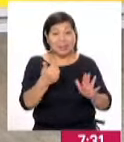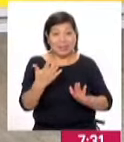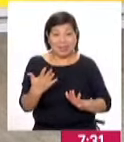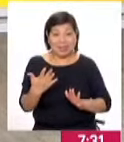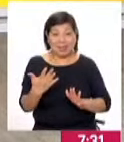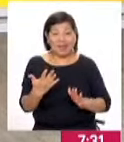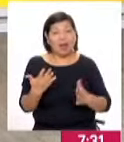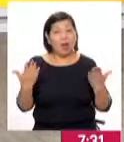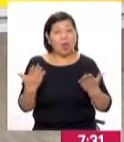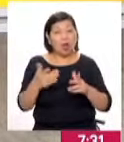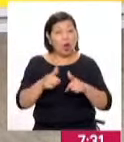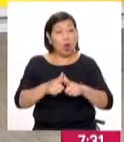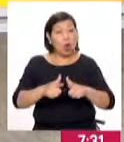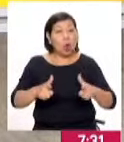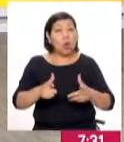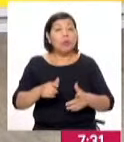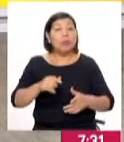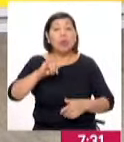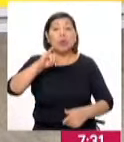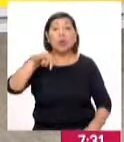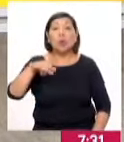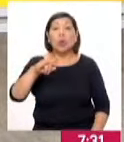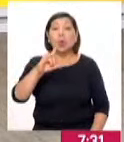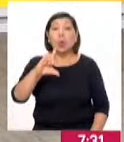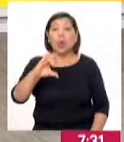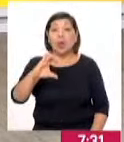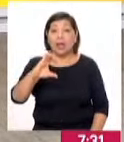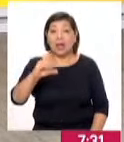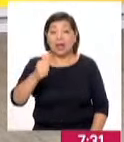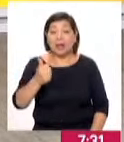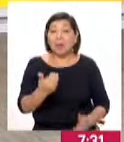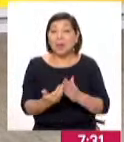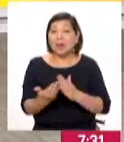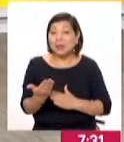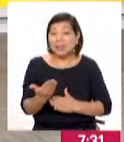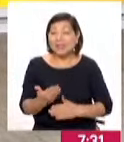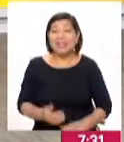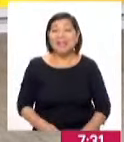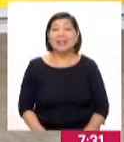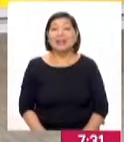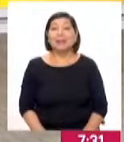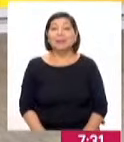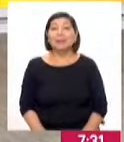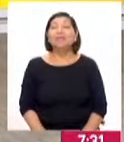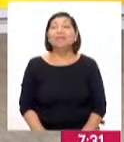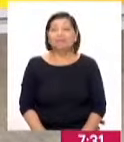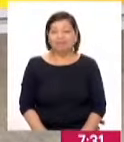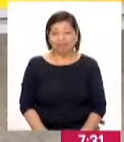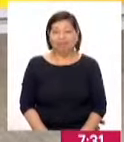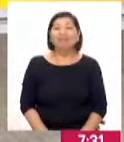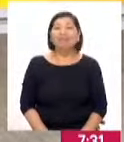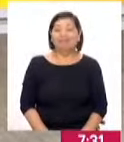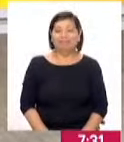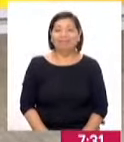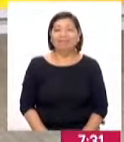centra en la localidad de Juliaca el día de hoy. Muy buenos días. Buenos días, señor Iván.